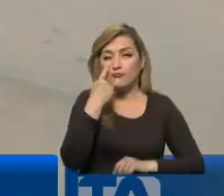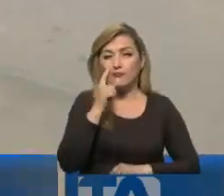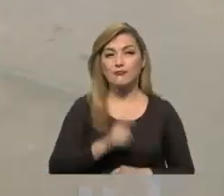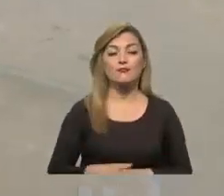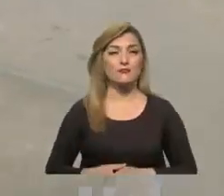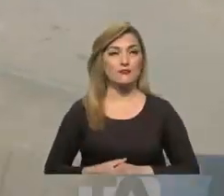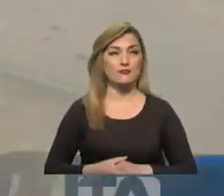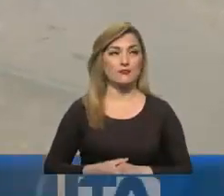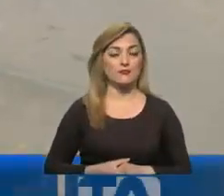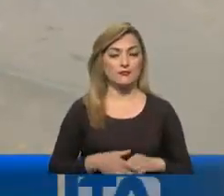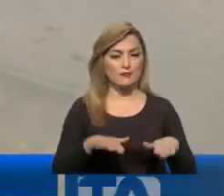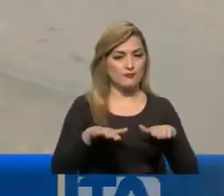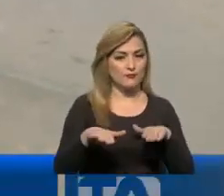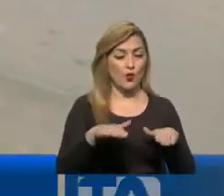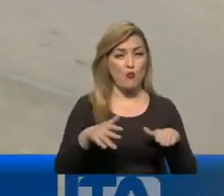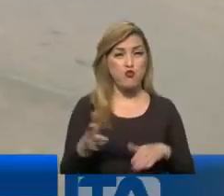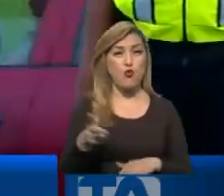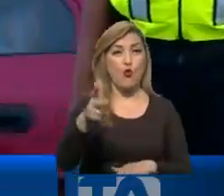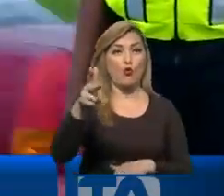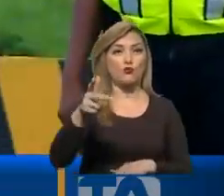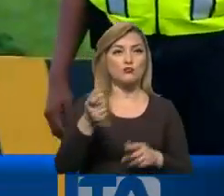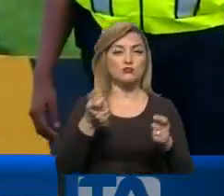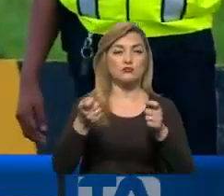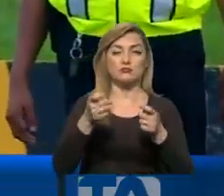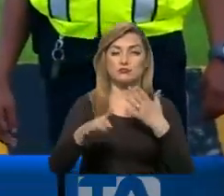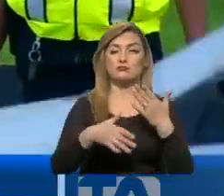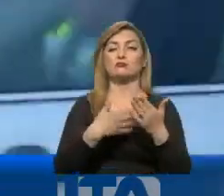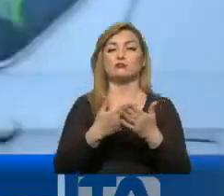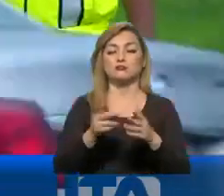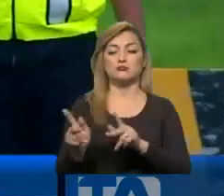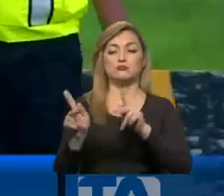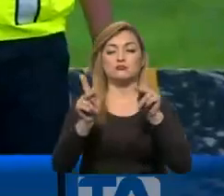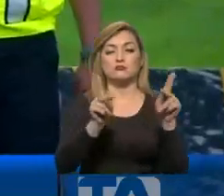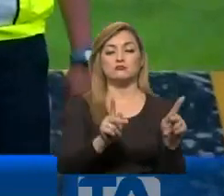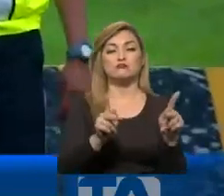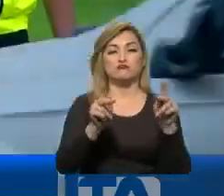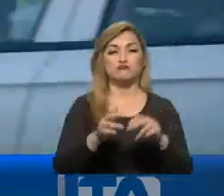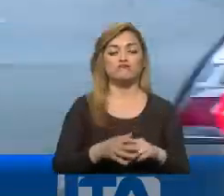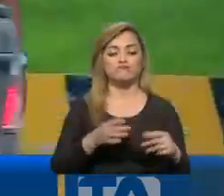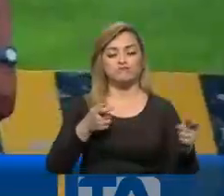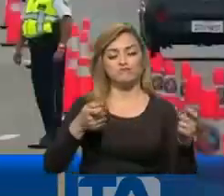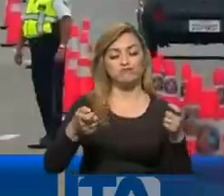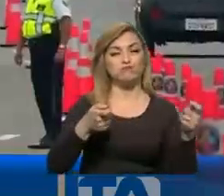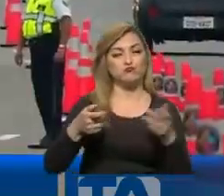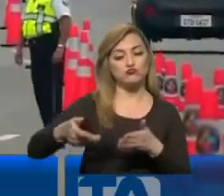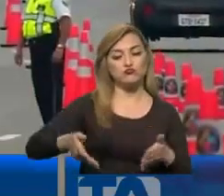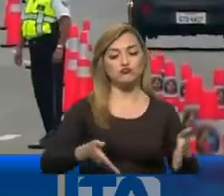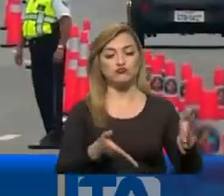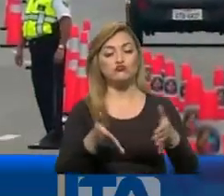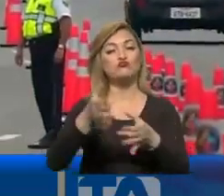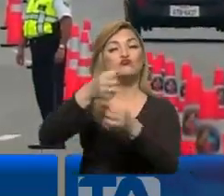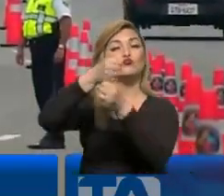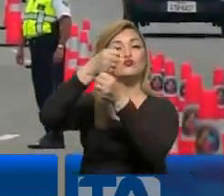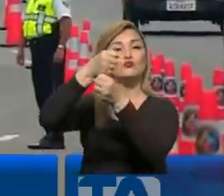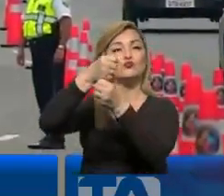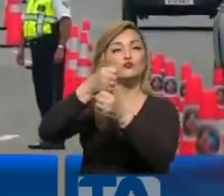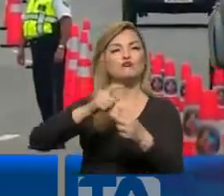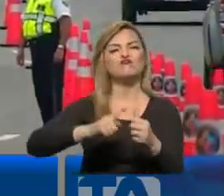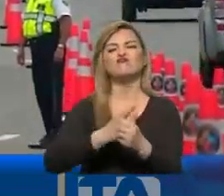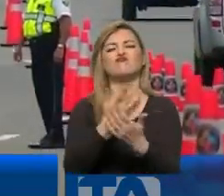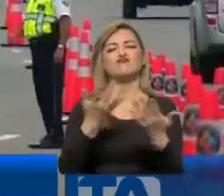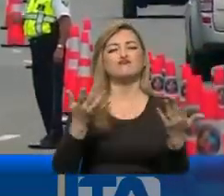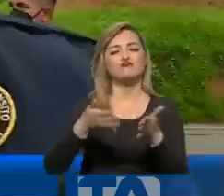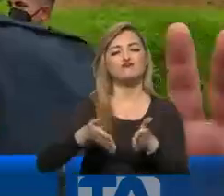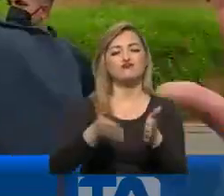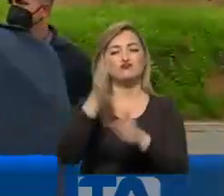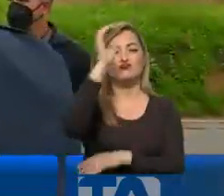y el control de la velocidad con mayor rigurosidad. Todo esto como parte de un plan denominado operativo Vía Seguras, que pondrá especial énfasis